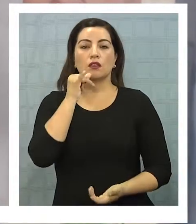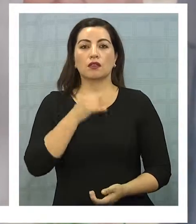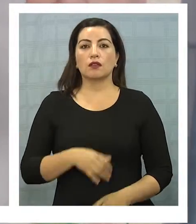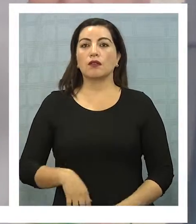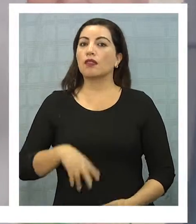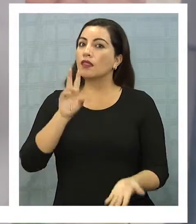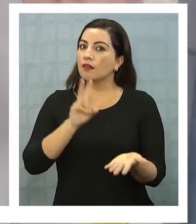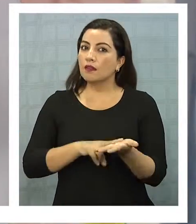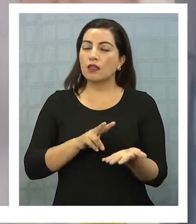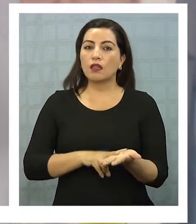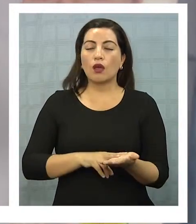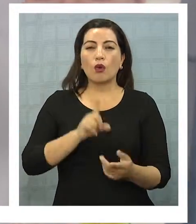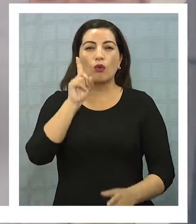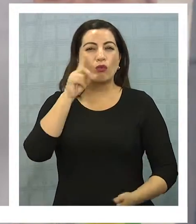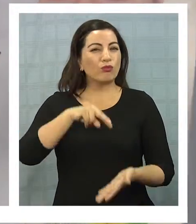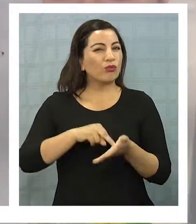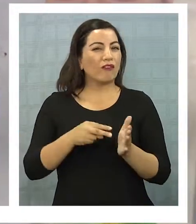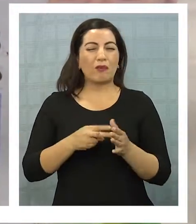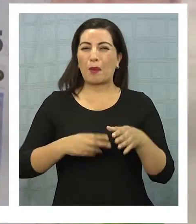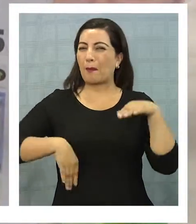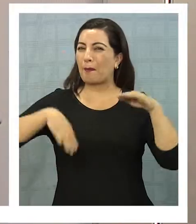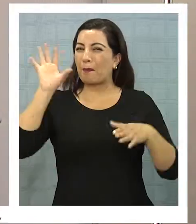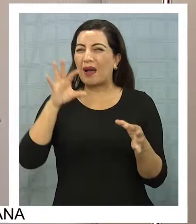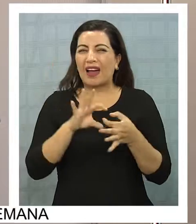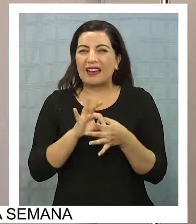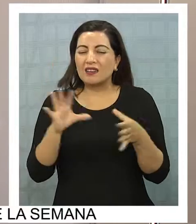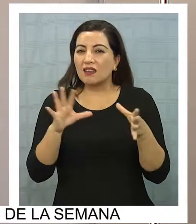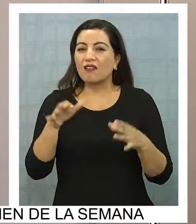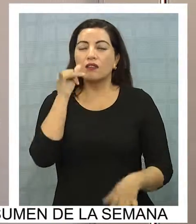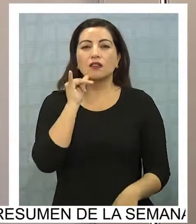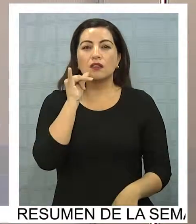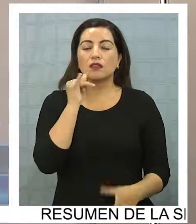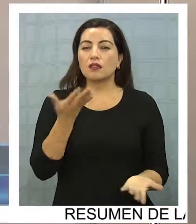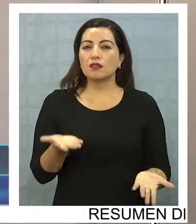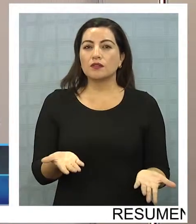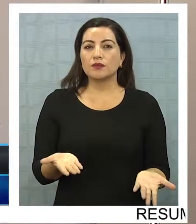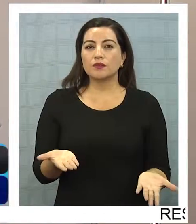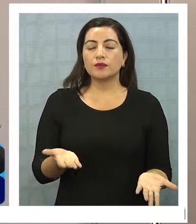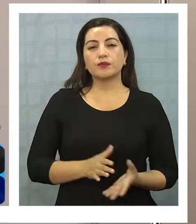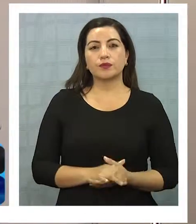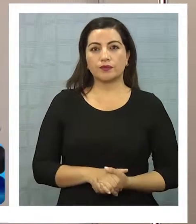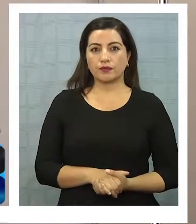uno de los problemas más graves que tenemos en Iquique es,